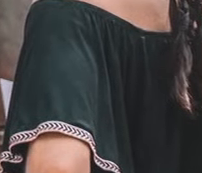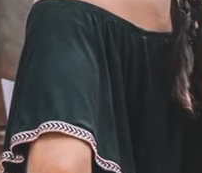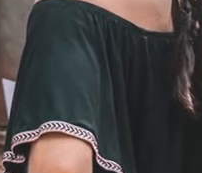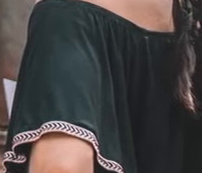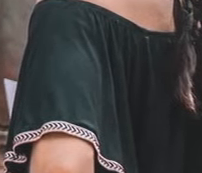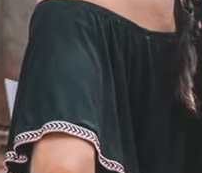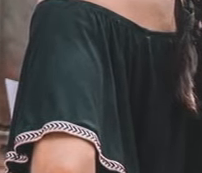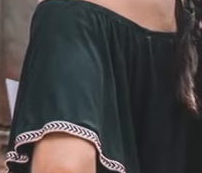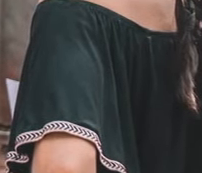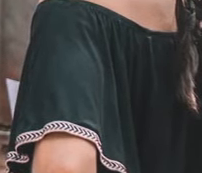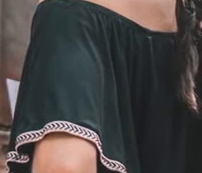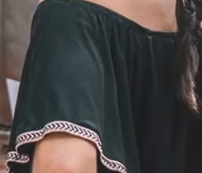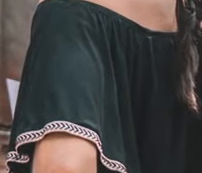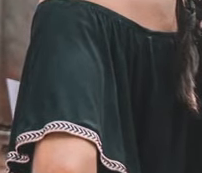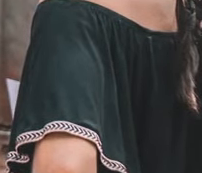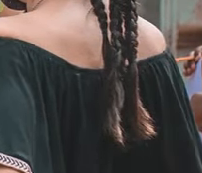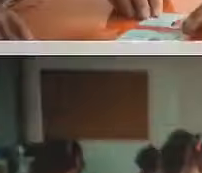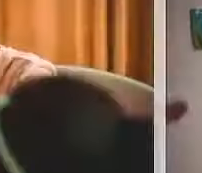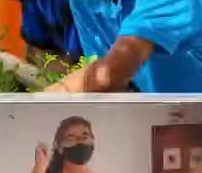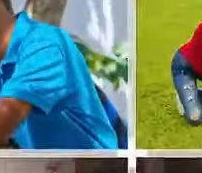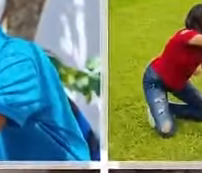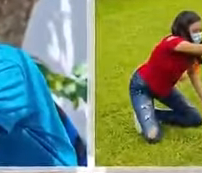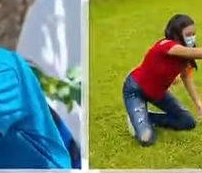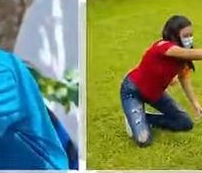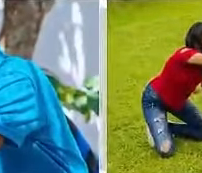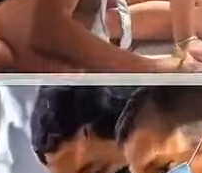niños, niñas y adolescentes del país ¿te animas?